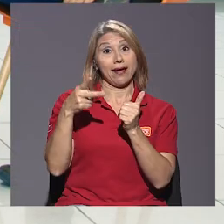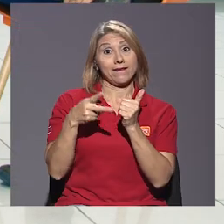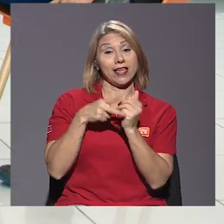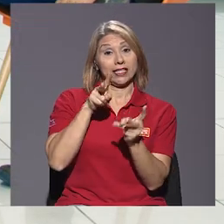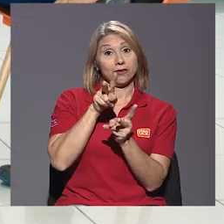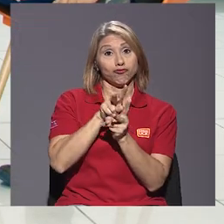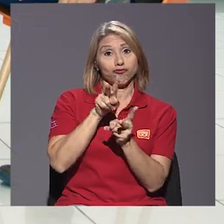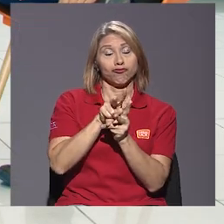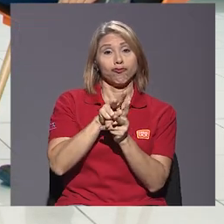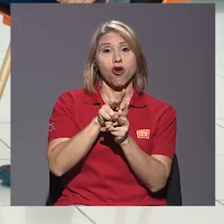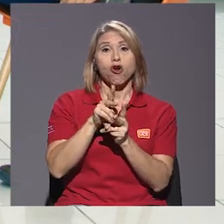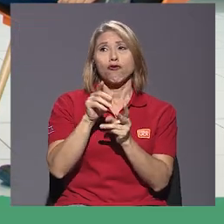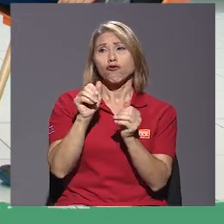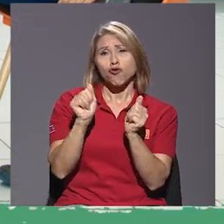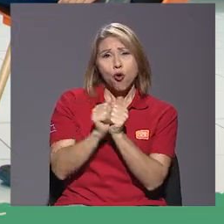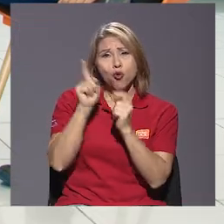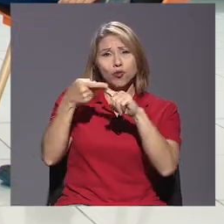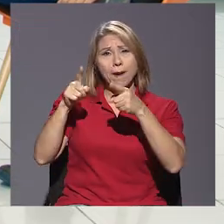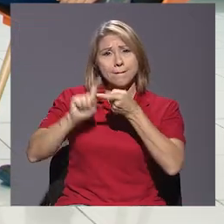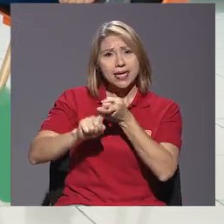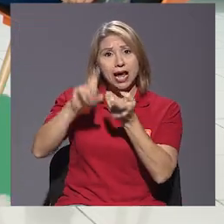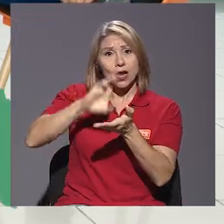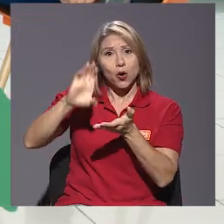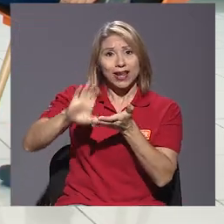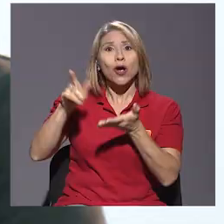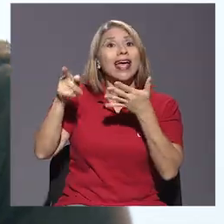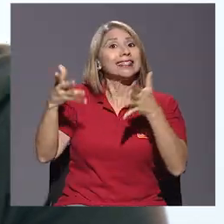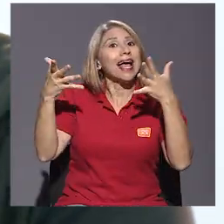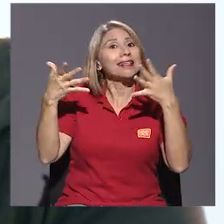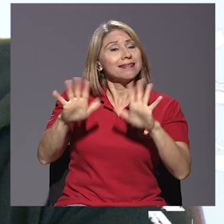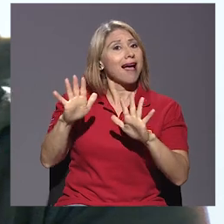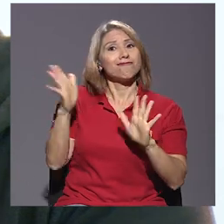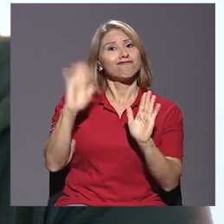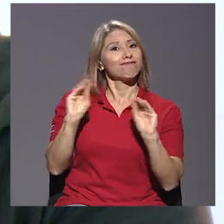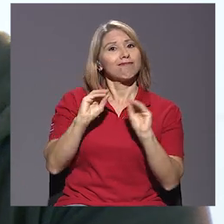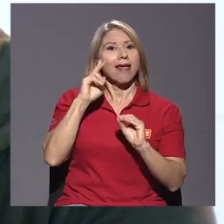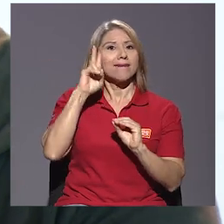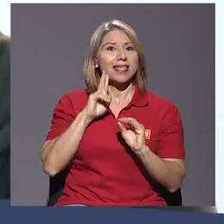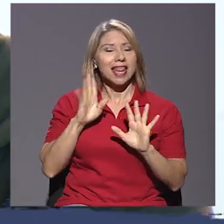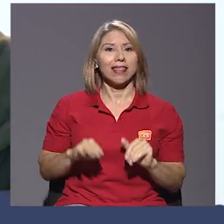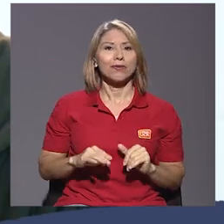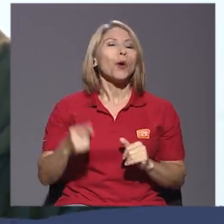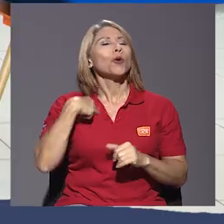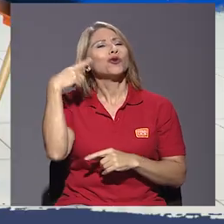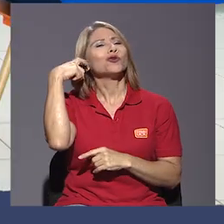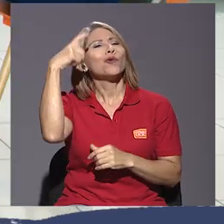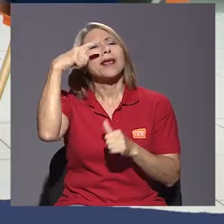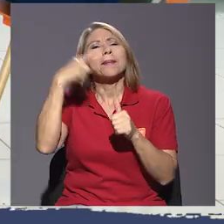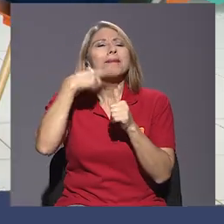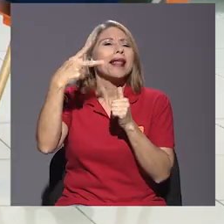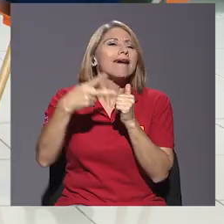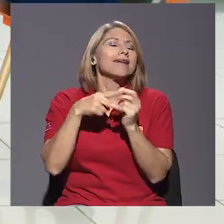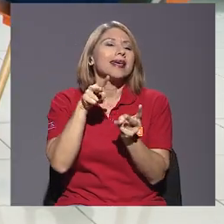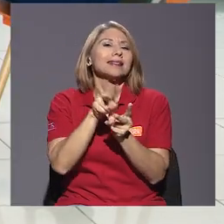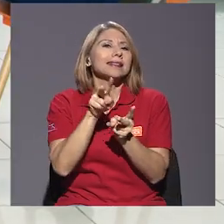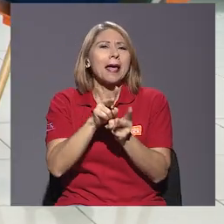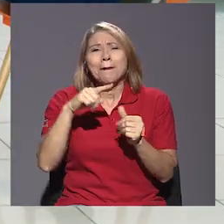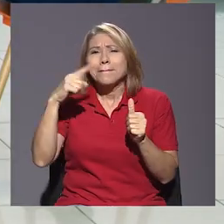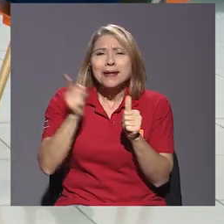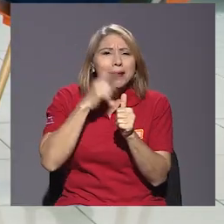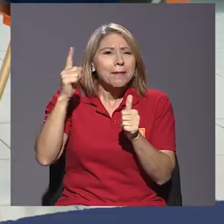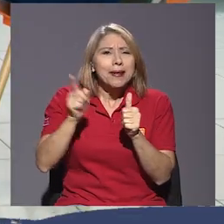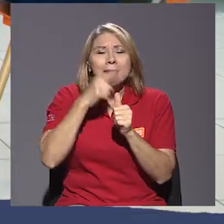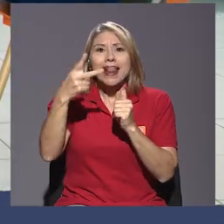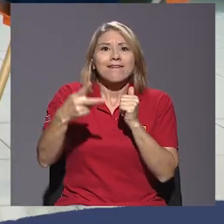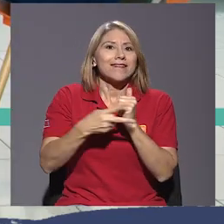A la primera vez fue con una amiga en el colegio que ella ya había perdido la virginidad antes. Uno sueña como que la primera vez, en este